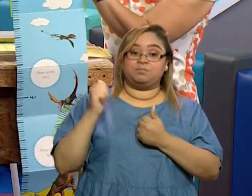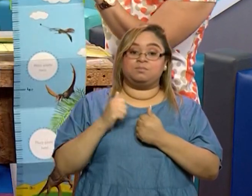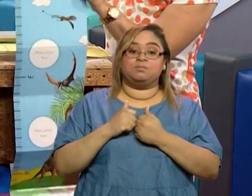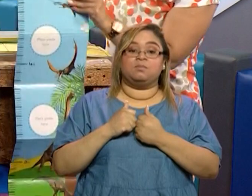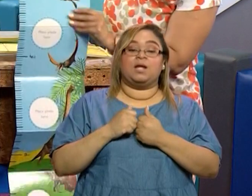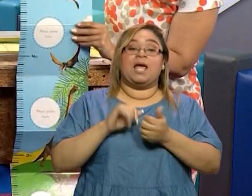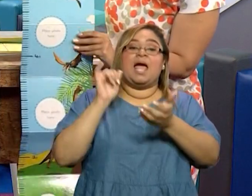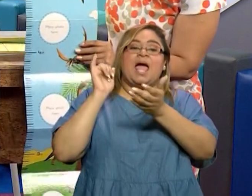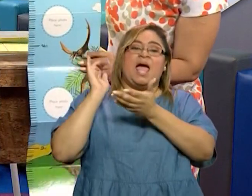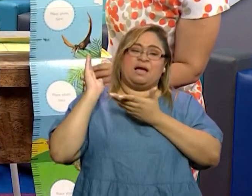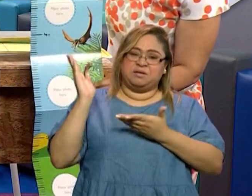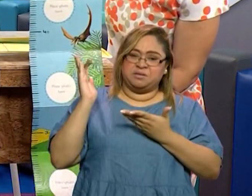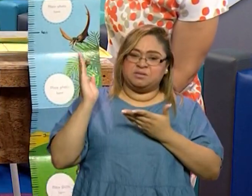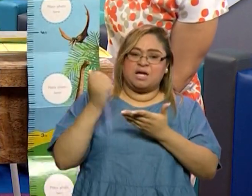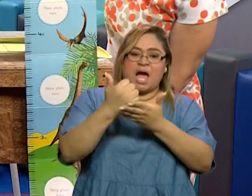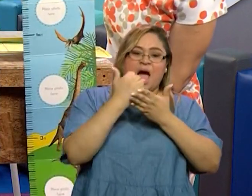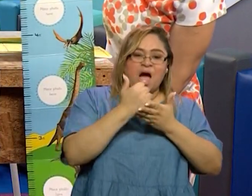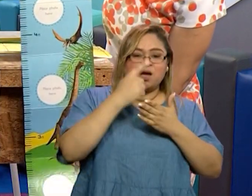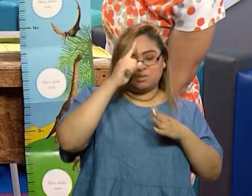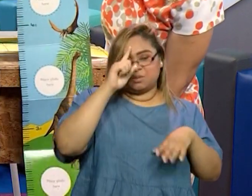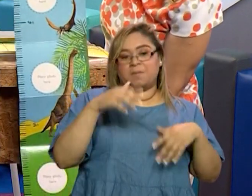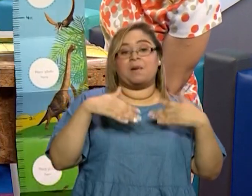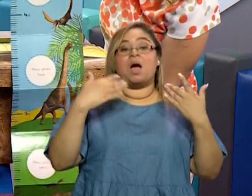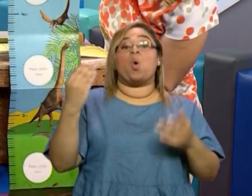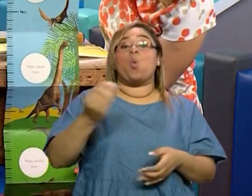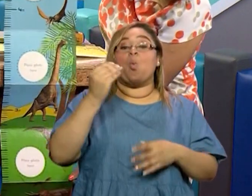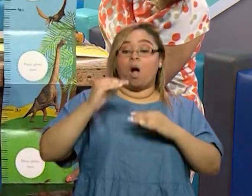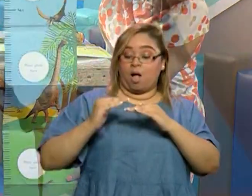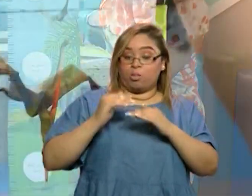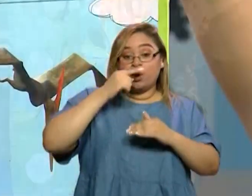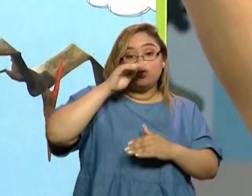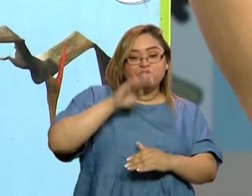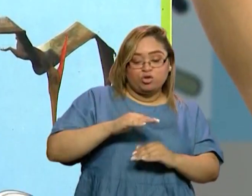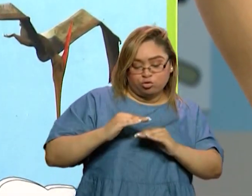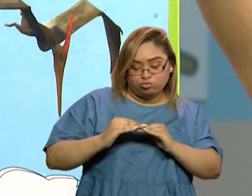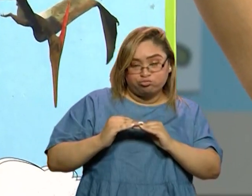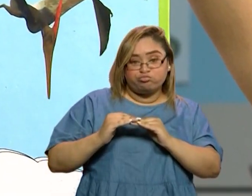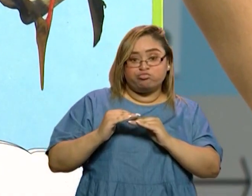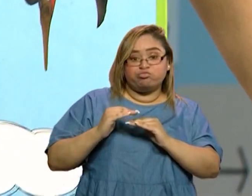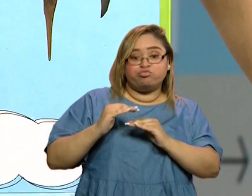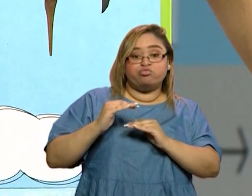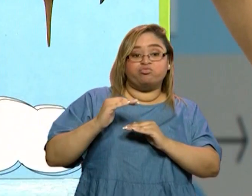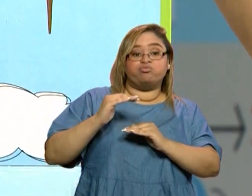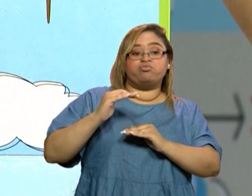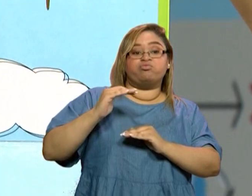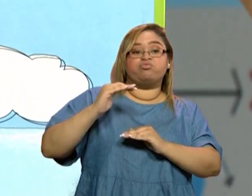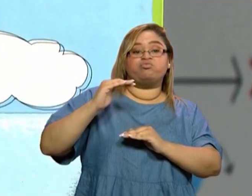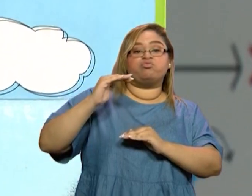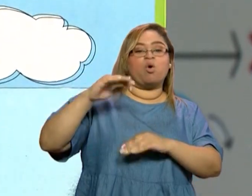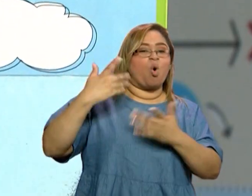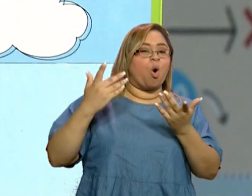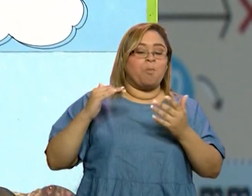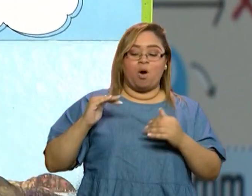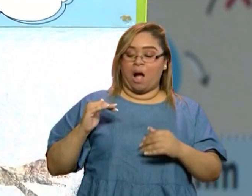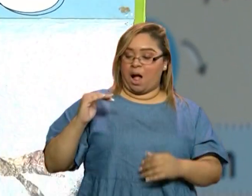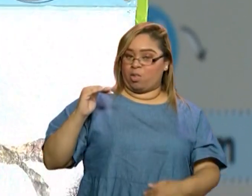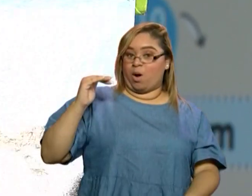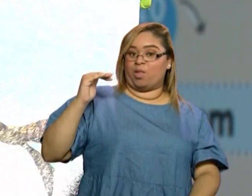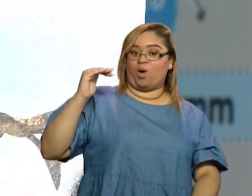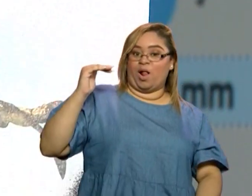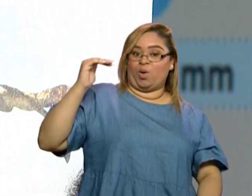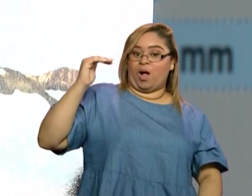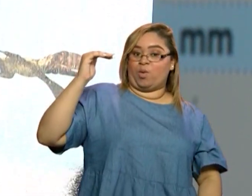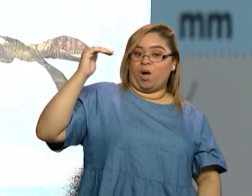para qué? Para medir cuando vamos, ¿qué? Creciendo, ¿cierto? Y esto, en realidad, está en pies.